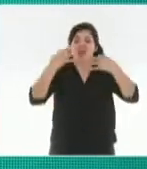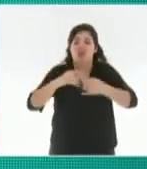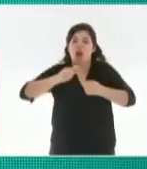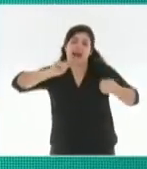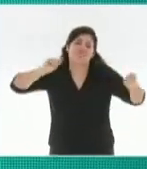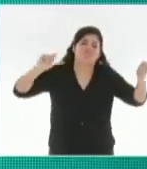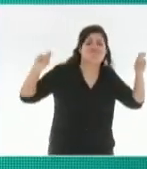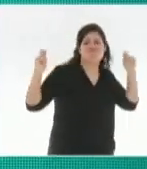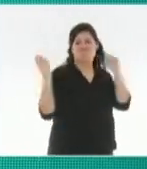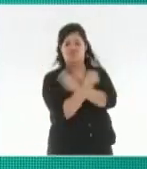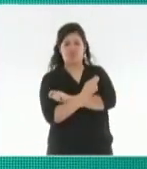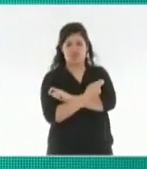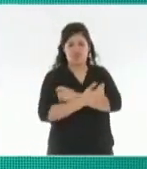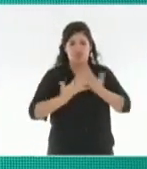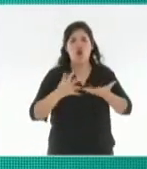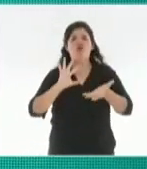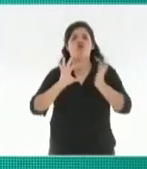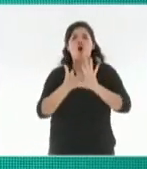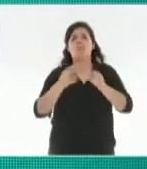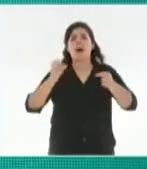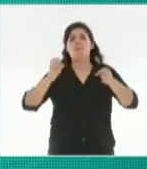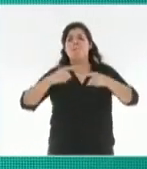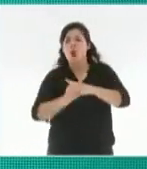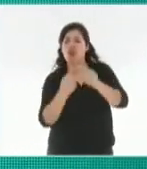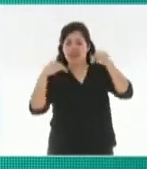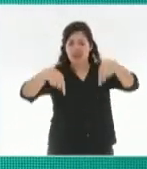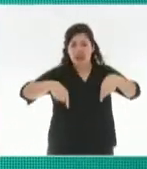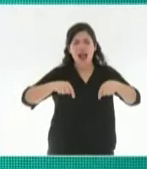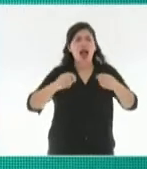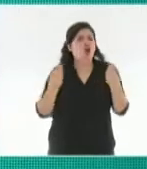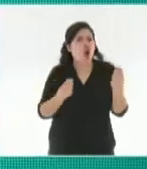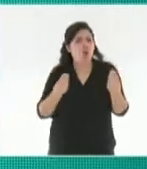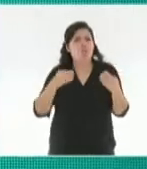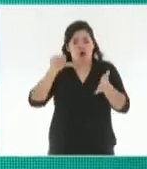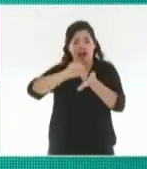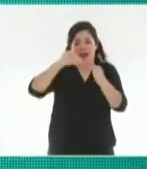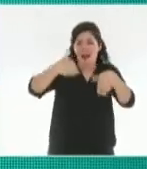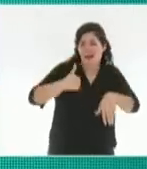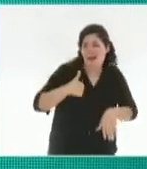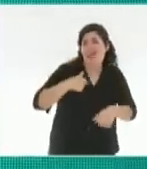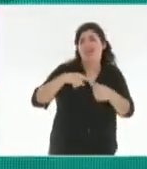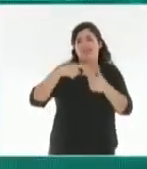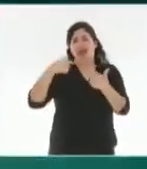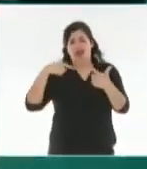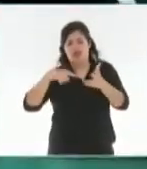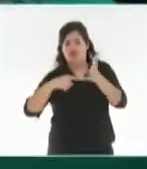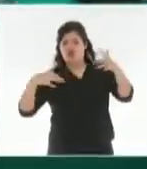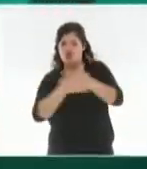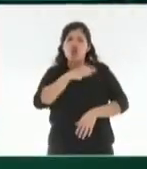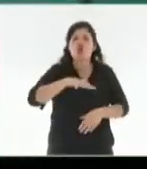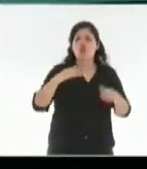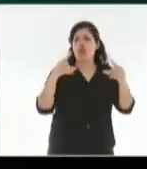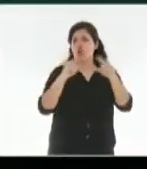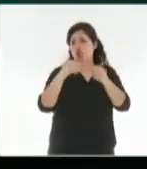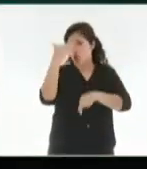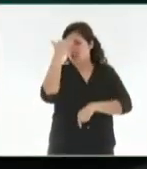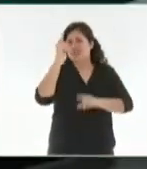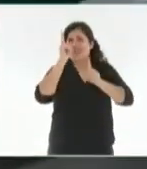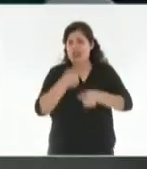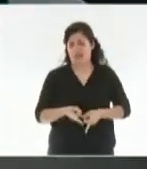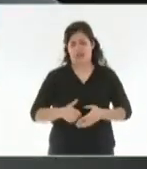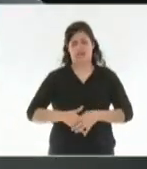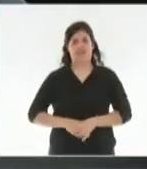se tiene que hacer política en la Argentina, en la ciudad y en la Comuna 15. Muchas gracias. Muchas gracias, candidato. Y